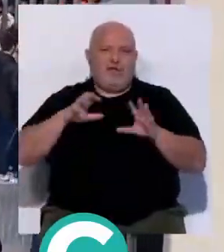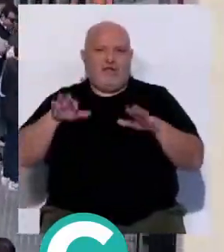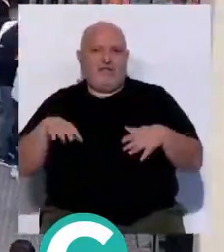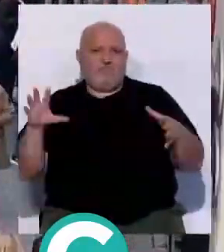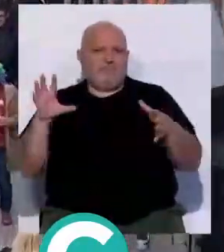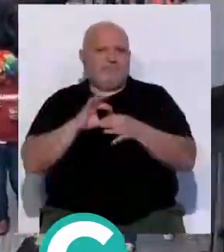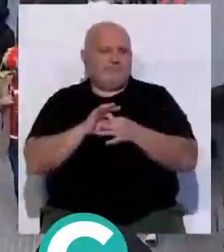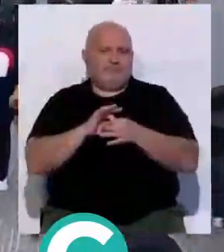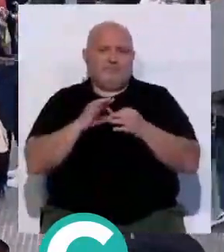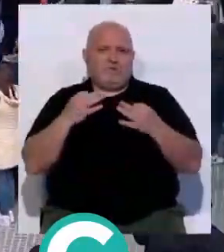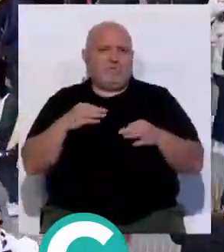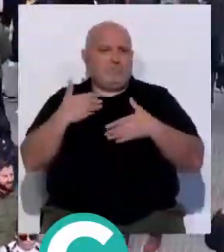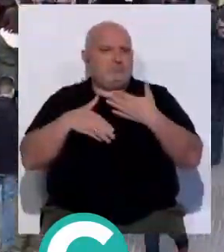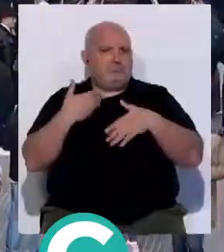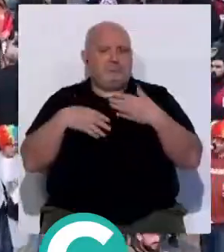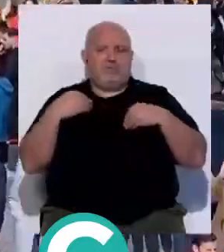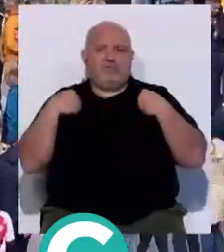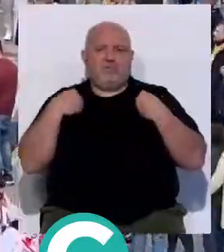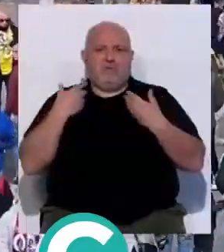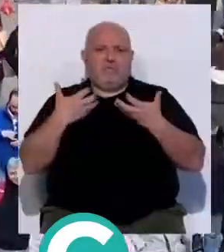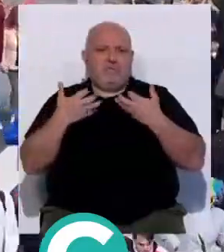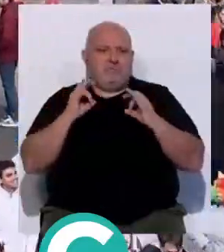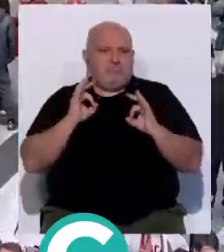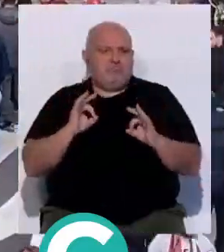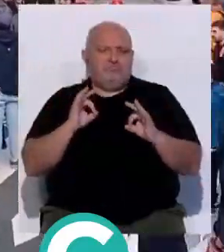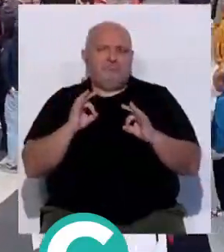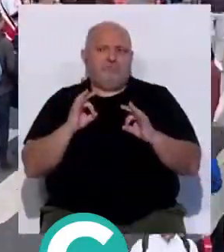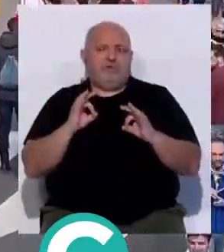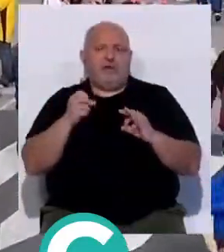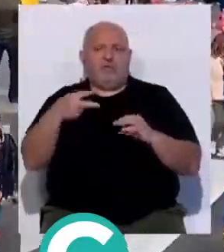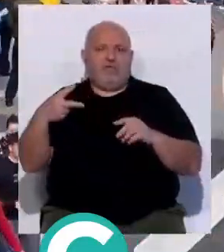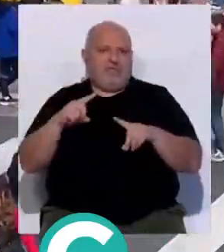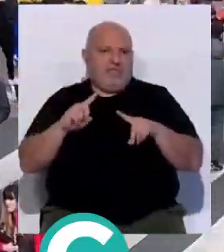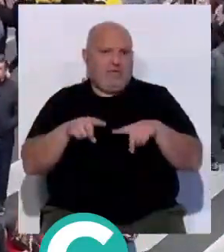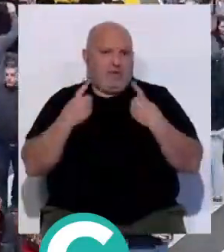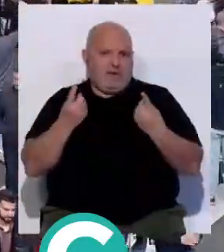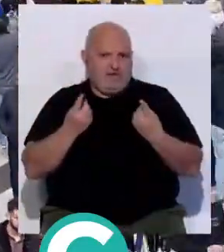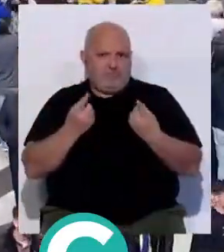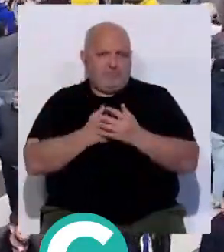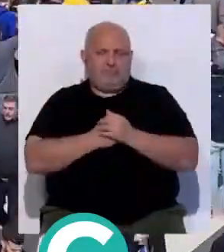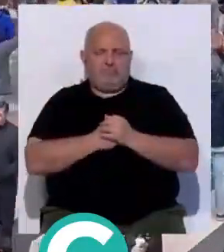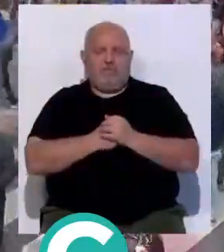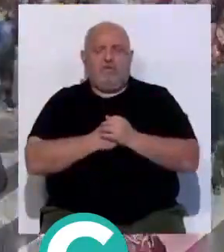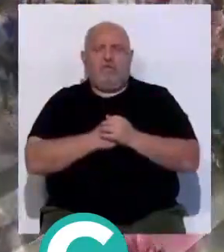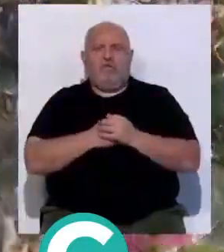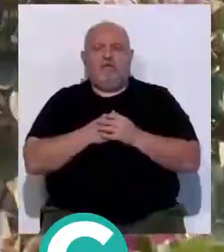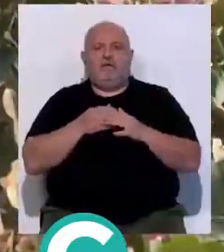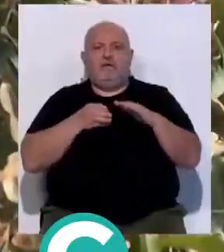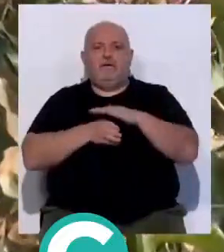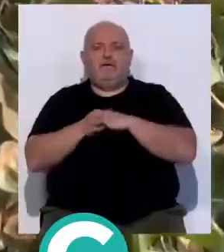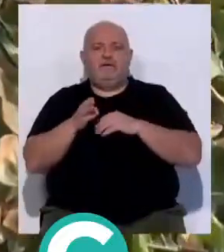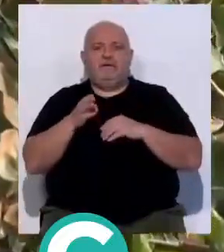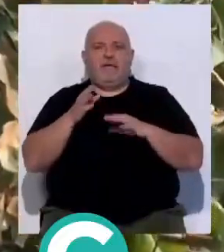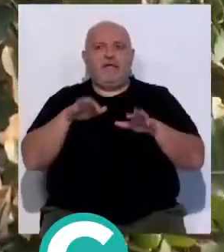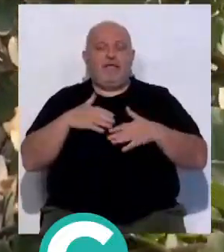desarrolló con total normalidad y se disfrutó de un espectáculo deportivo, más allá del resultado, indiscutiblemente el local, la afición